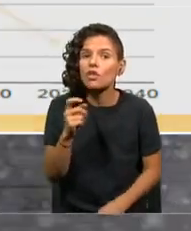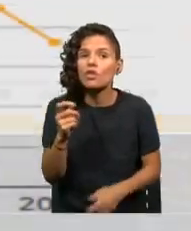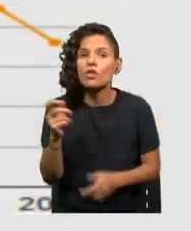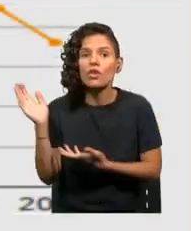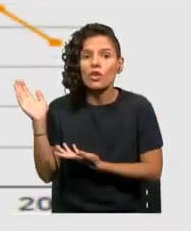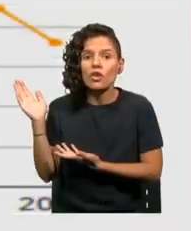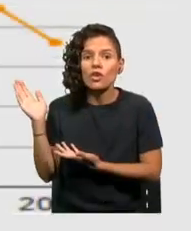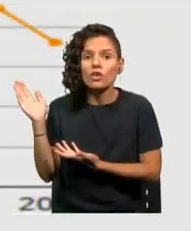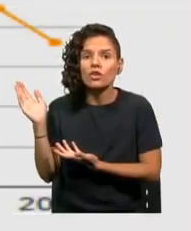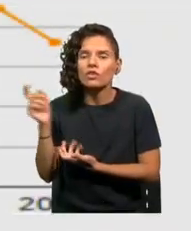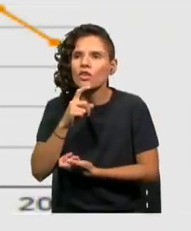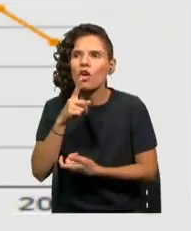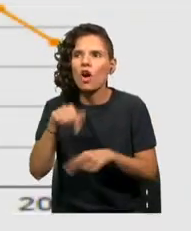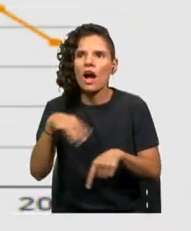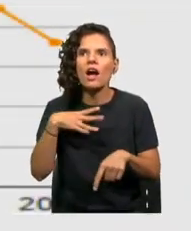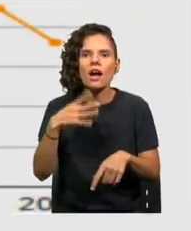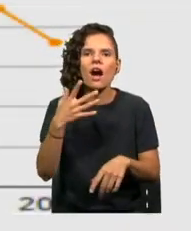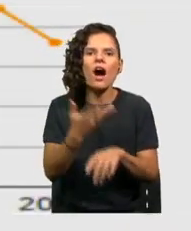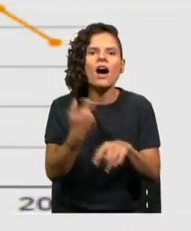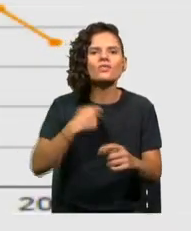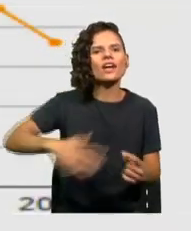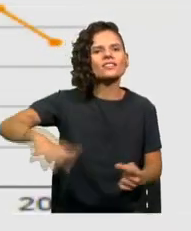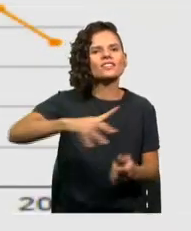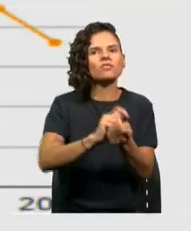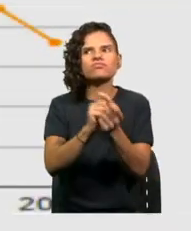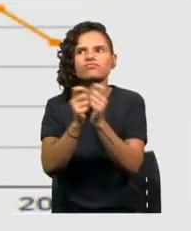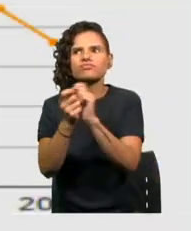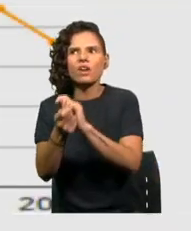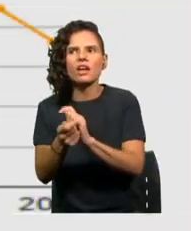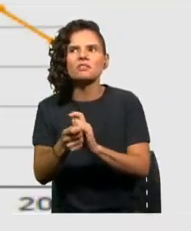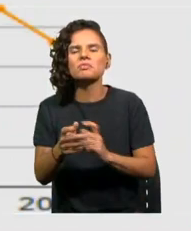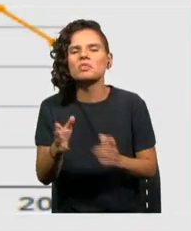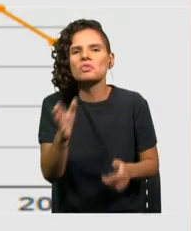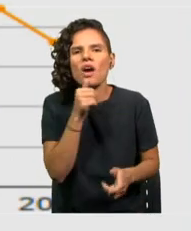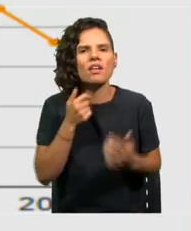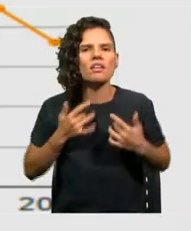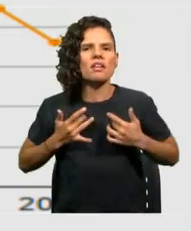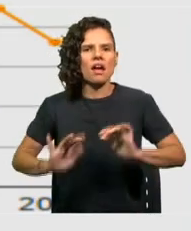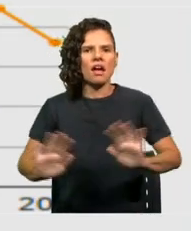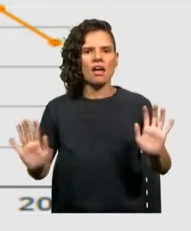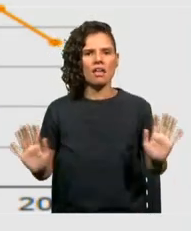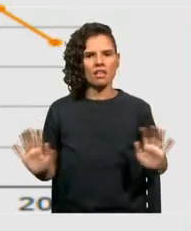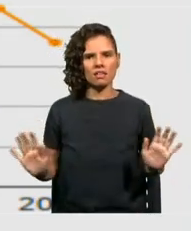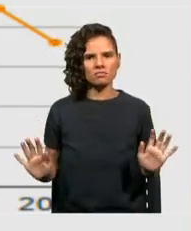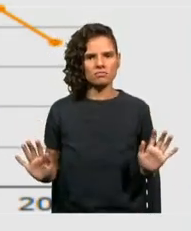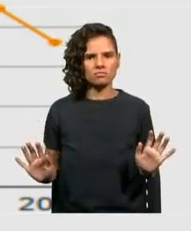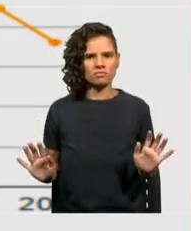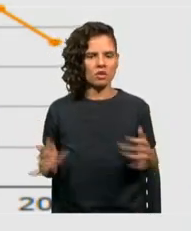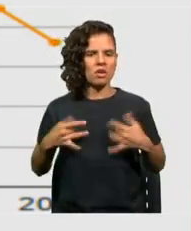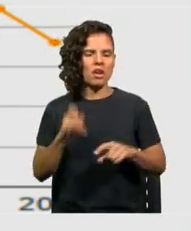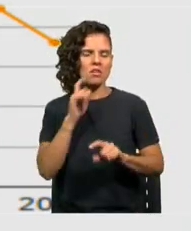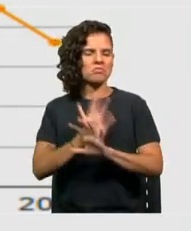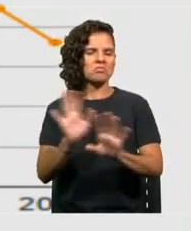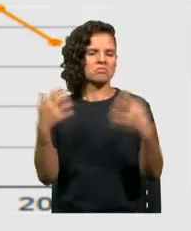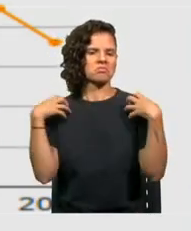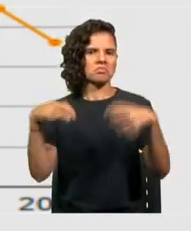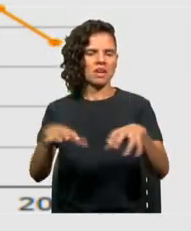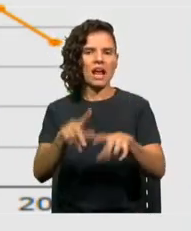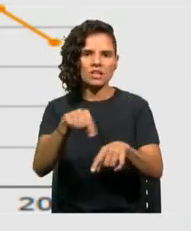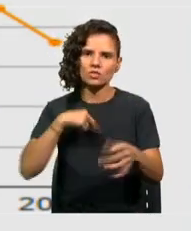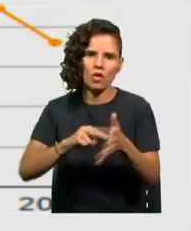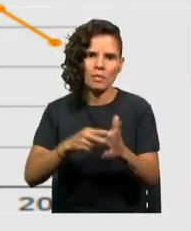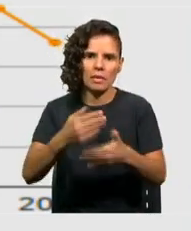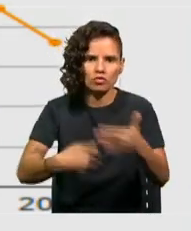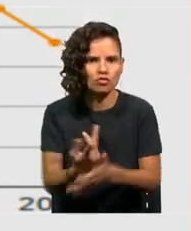transición donde prácticamente no se hace nada. Si no se hace nada, entonces vamos a seguir con el problema gravísimo. Pero